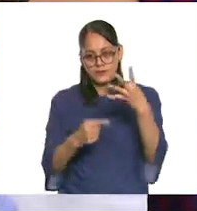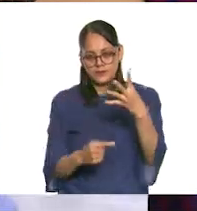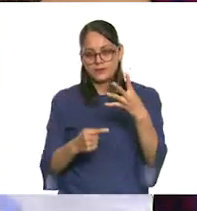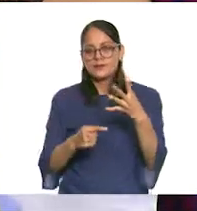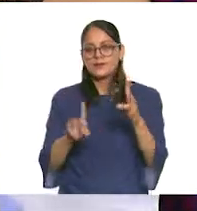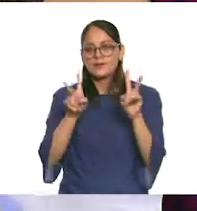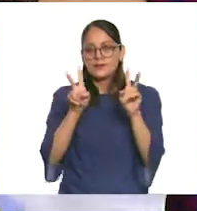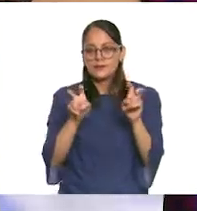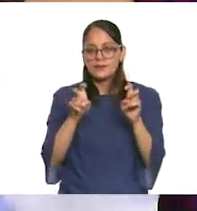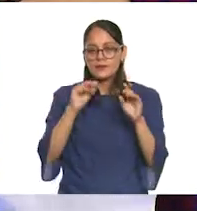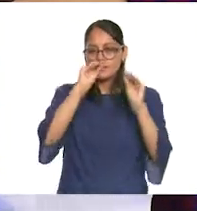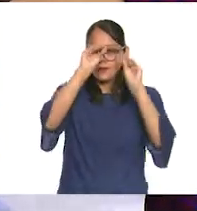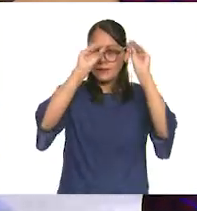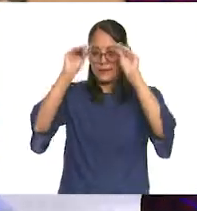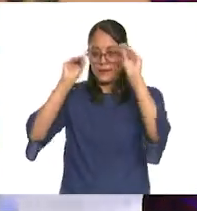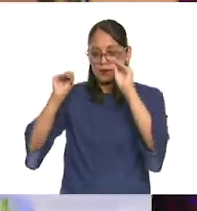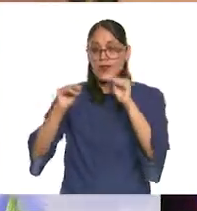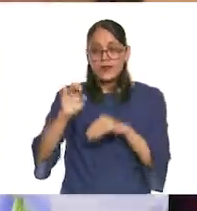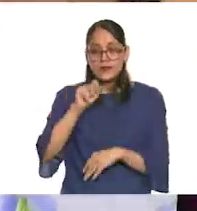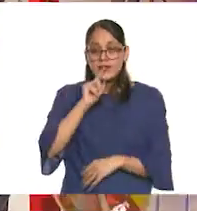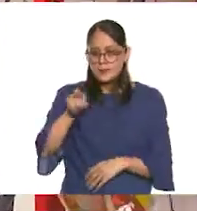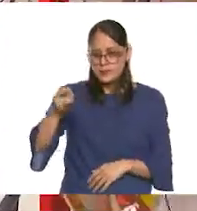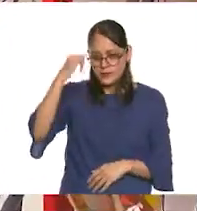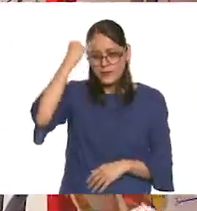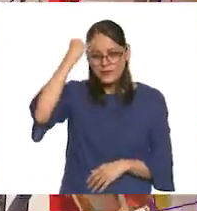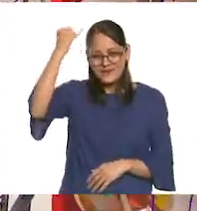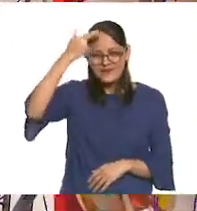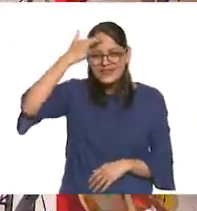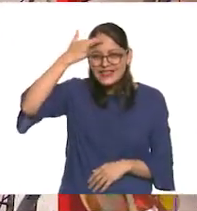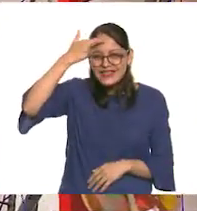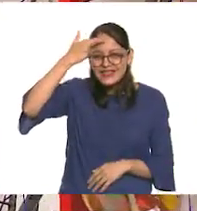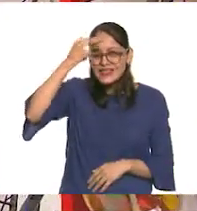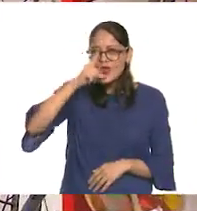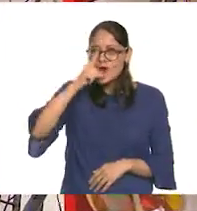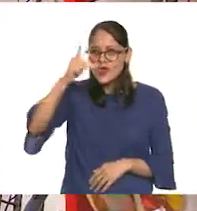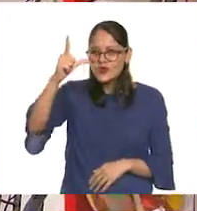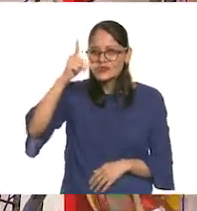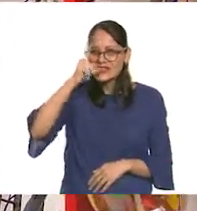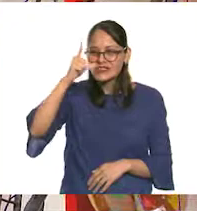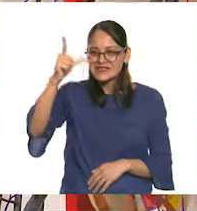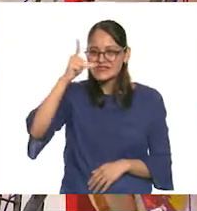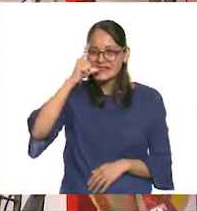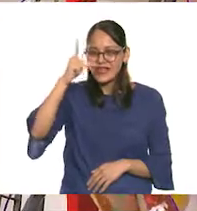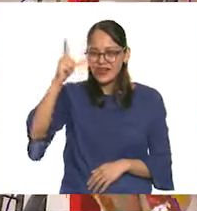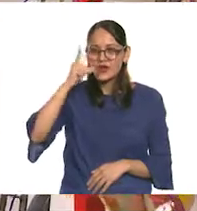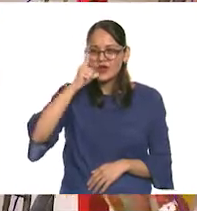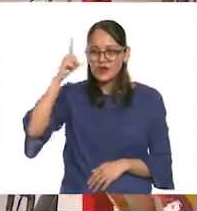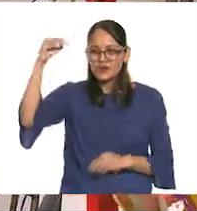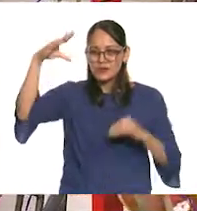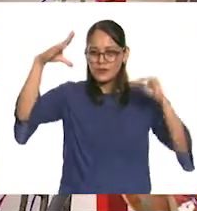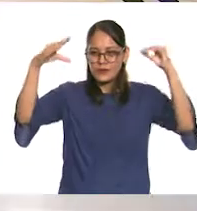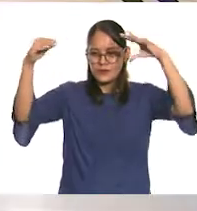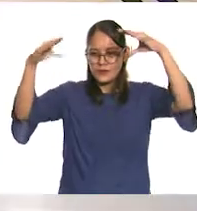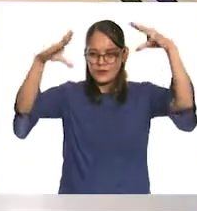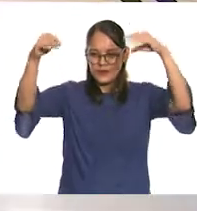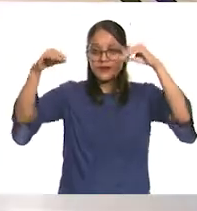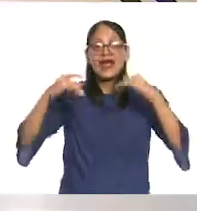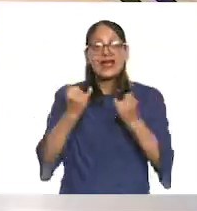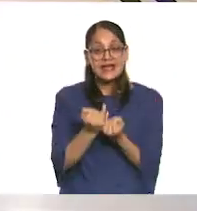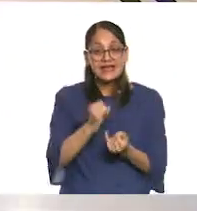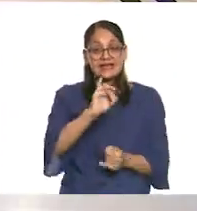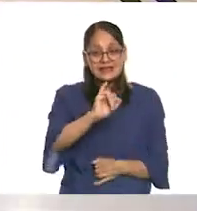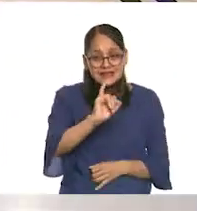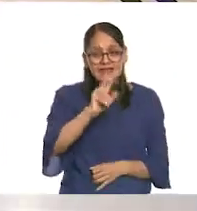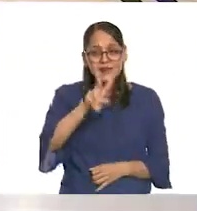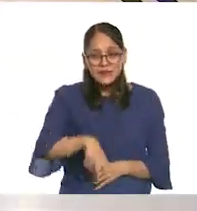instalación que también se te ocurrió a ti, Erick, que fueron unas luces. Sí, la luz